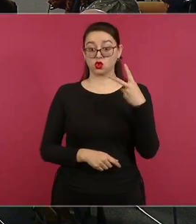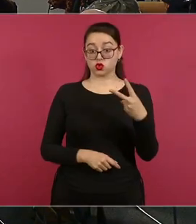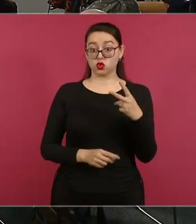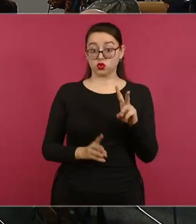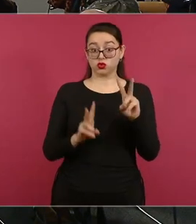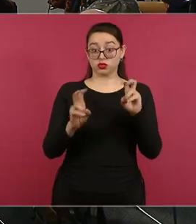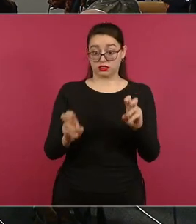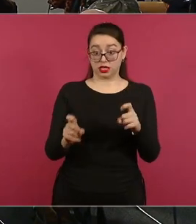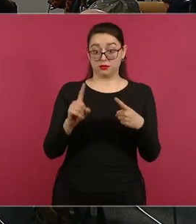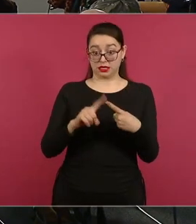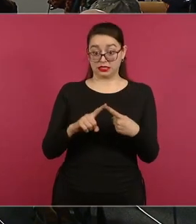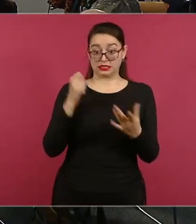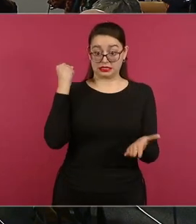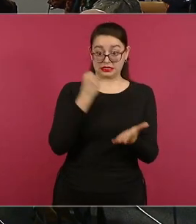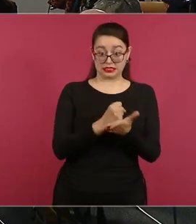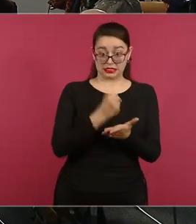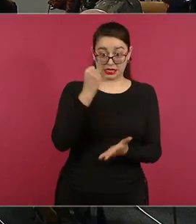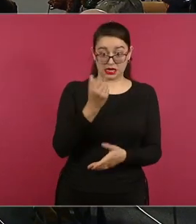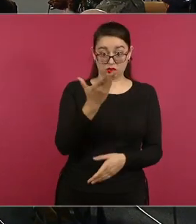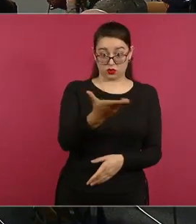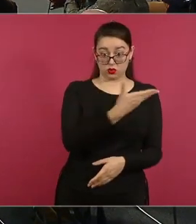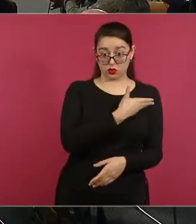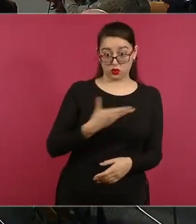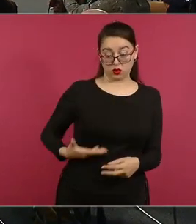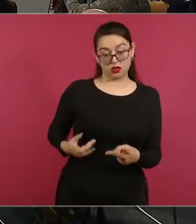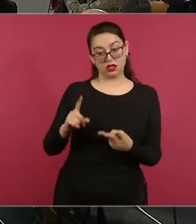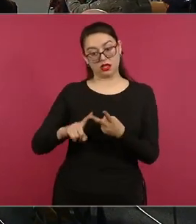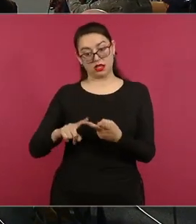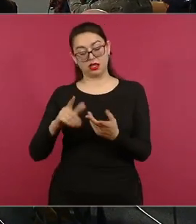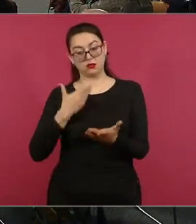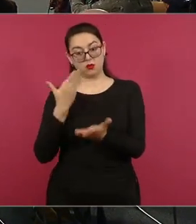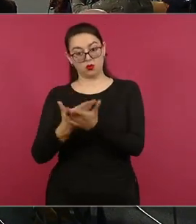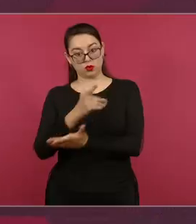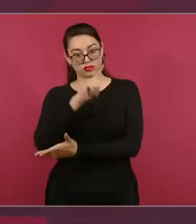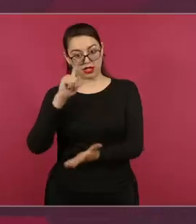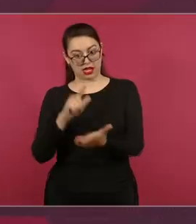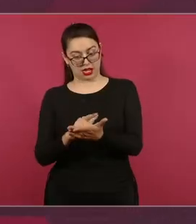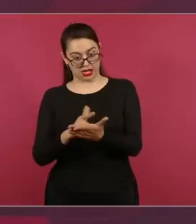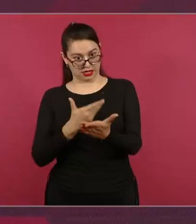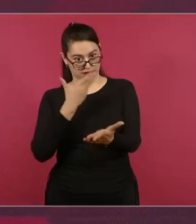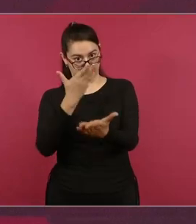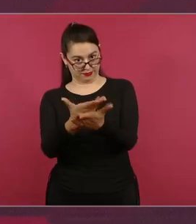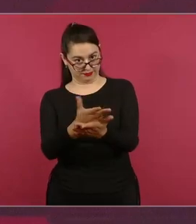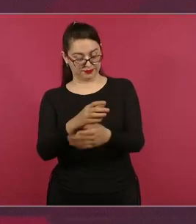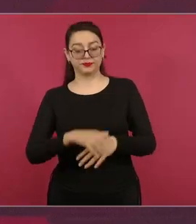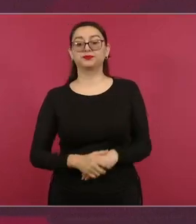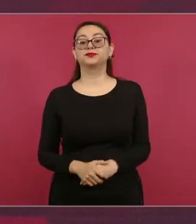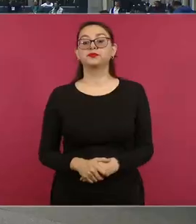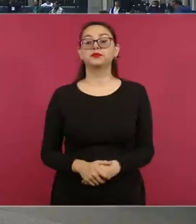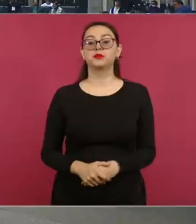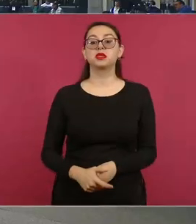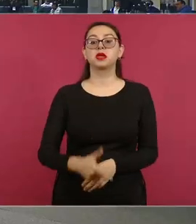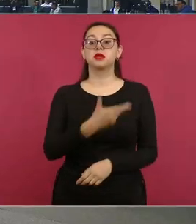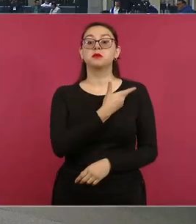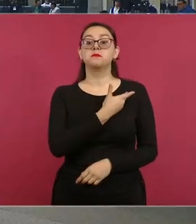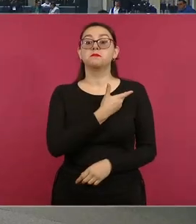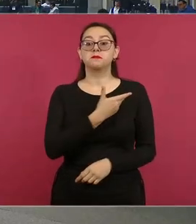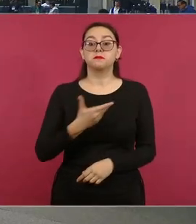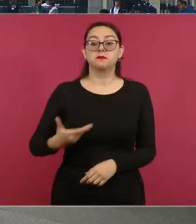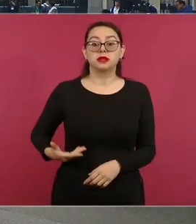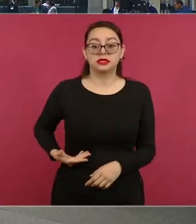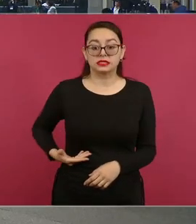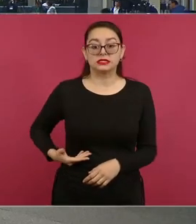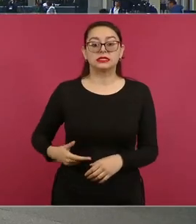es el decreto suyo y la constitucional. Señor presidente, hace unos días me llegó una petición desesperada, diría yo, si me